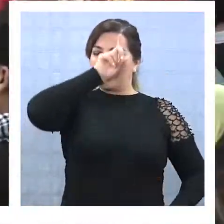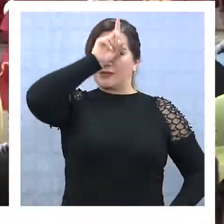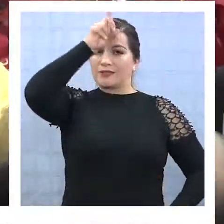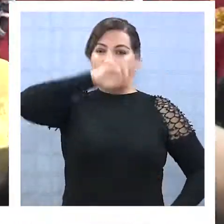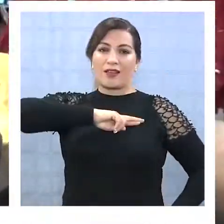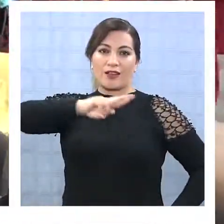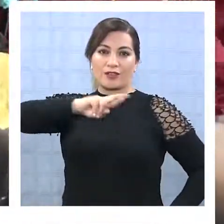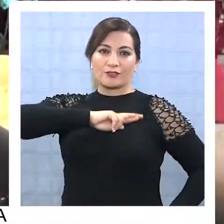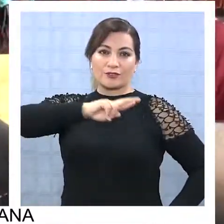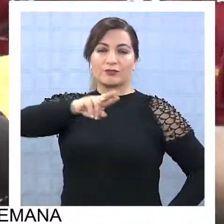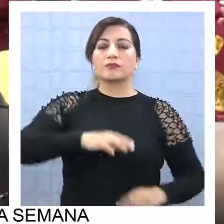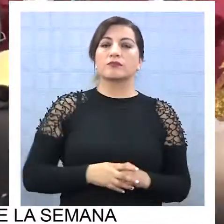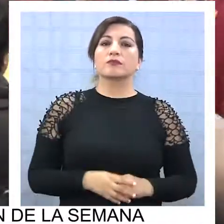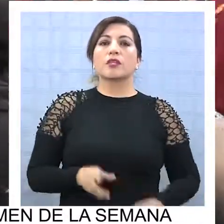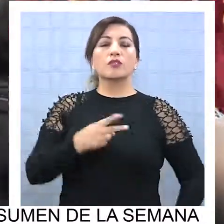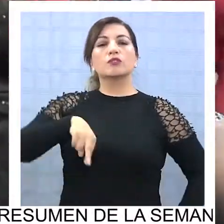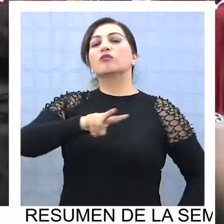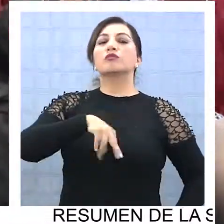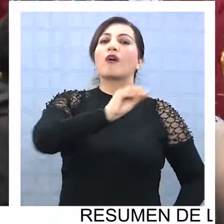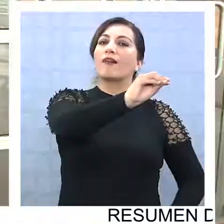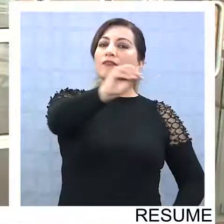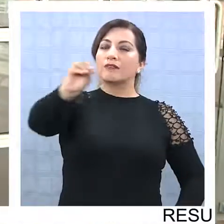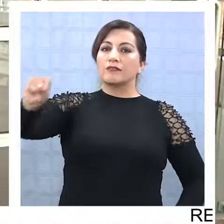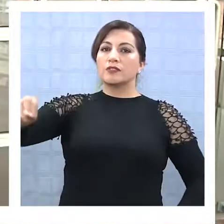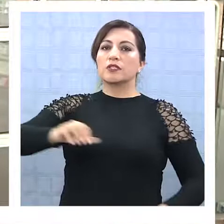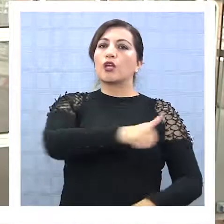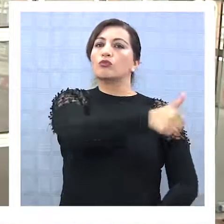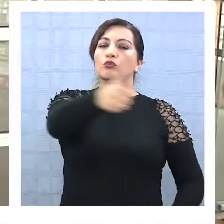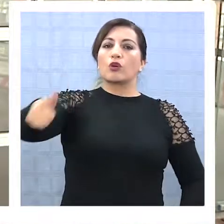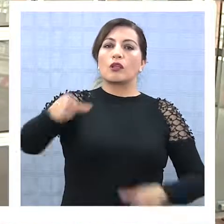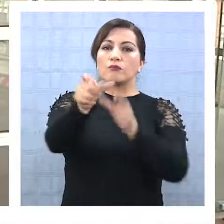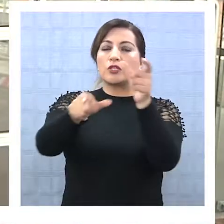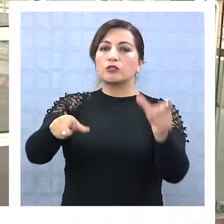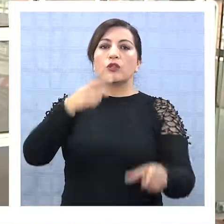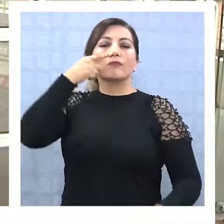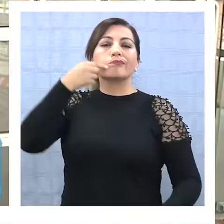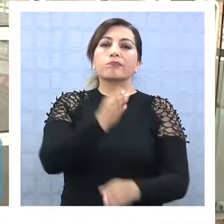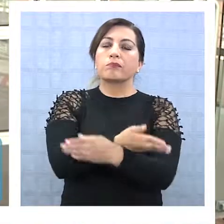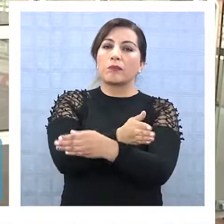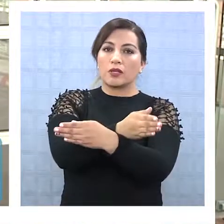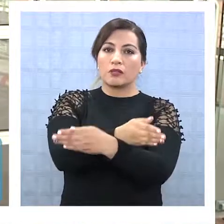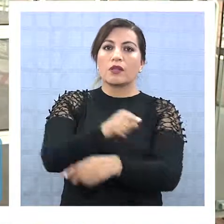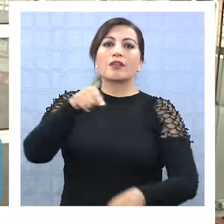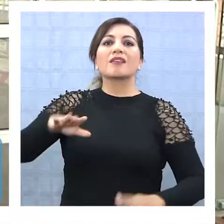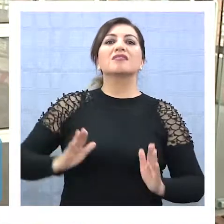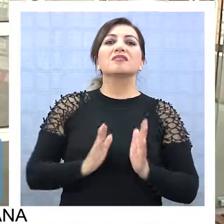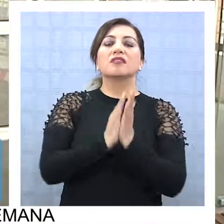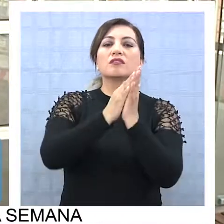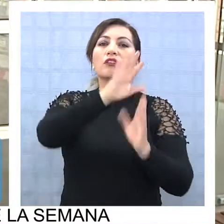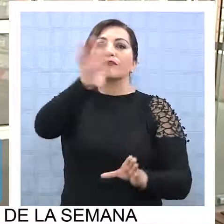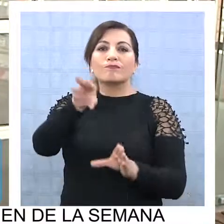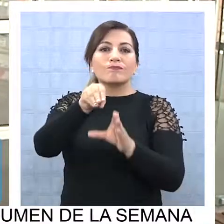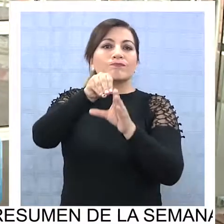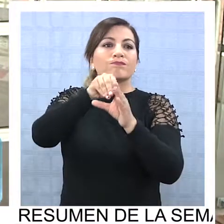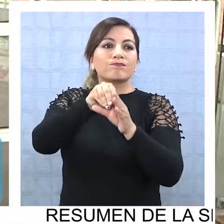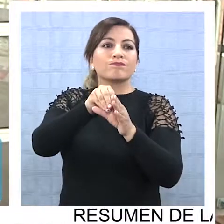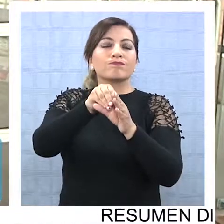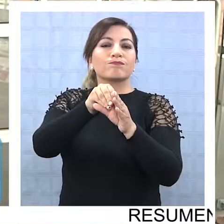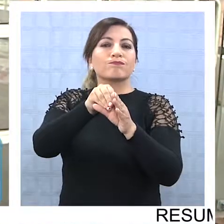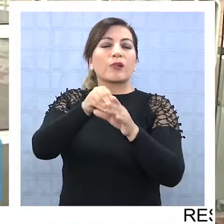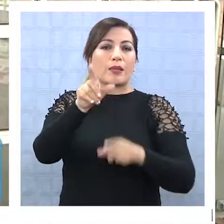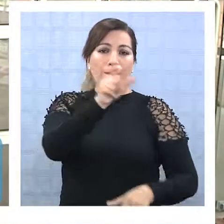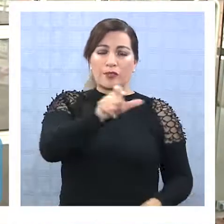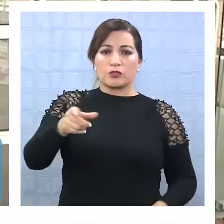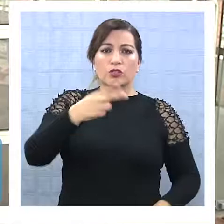religiosa. Nosotros estamos llamando a todos los pescadores porque el santo es parte de los pescadores a cual nosotros tenemos